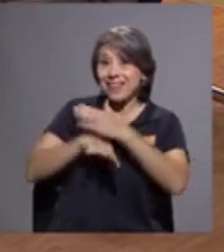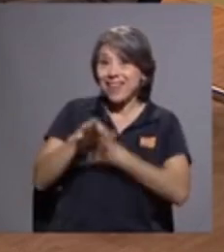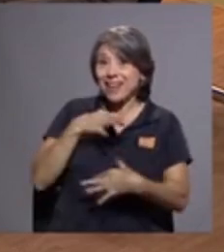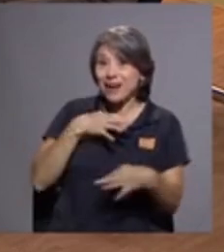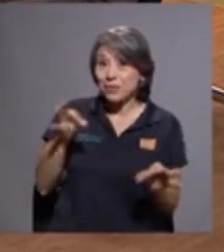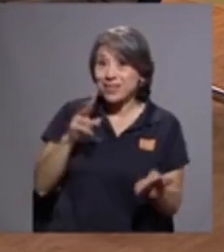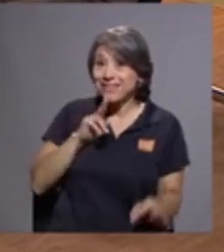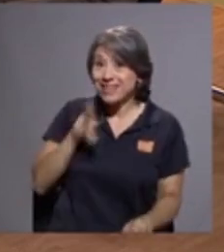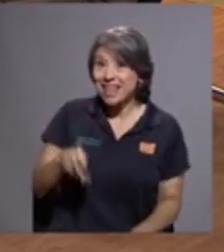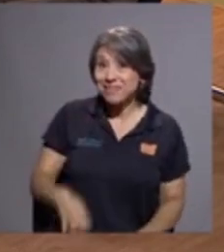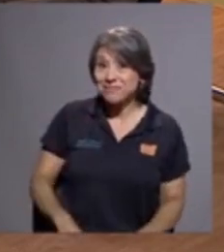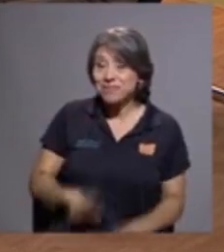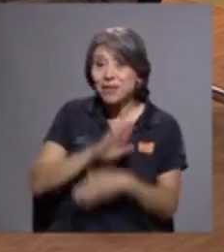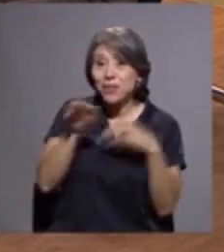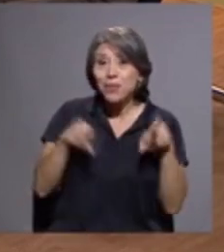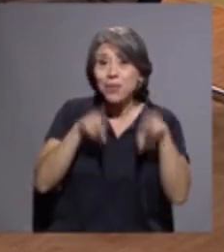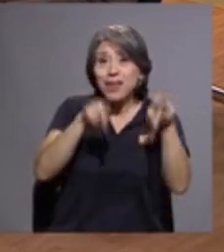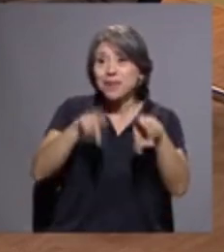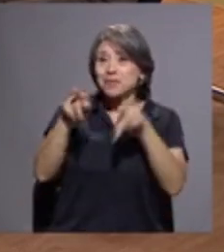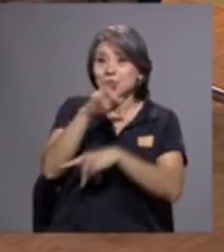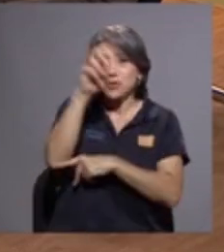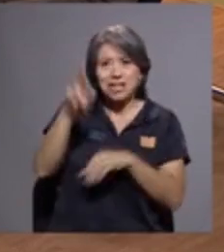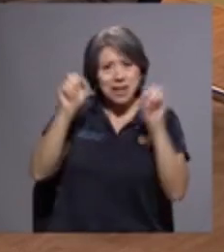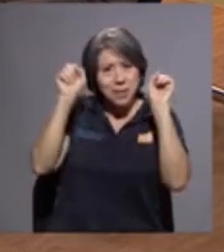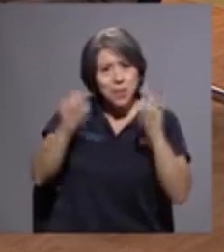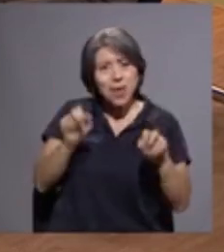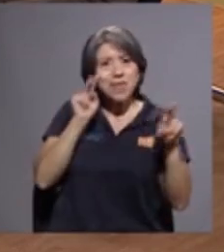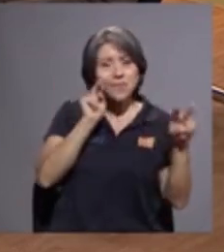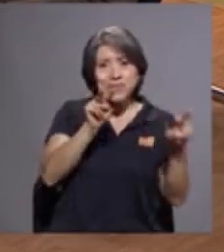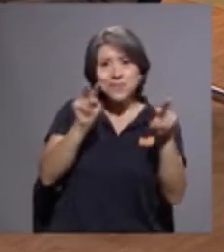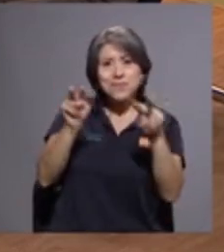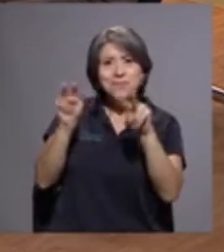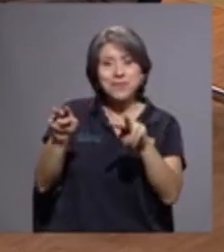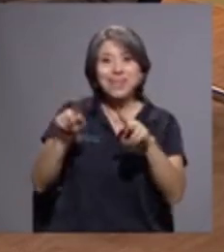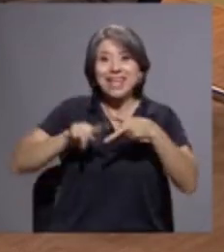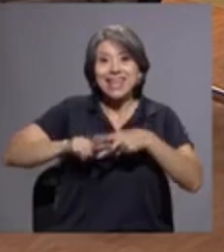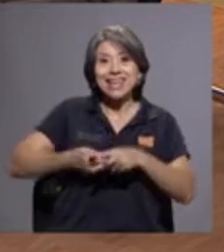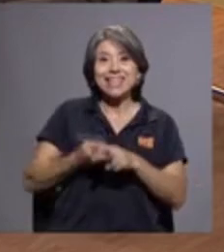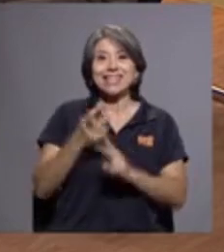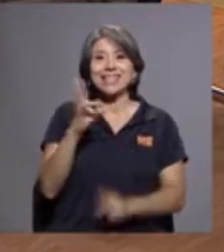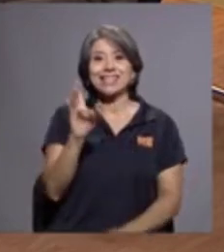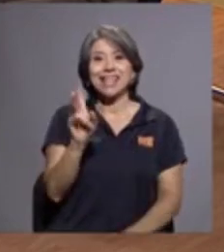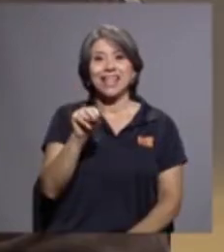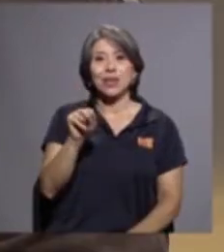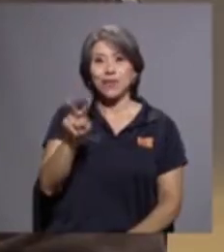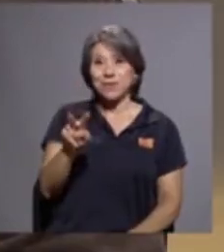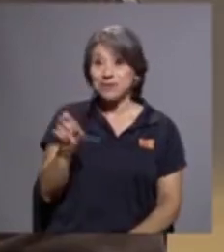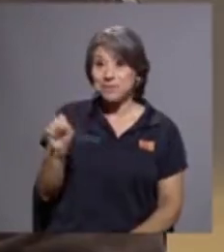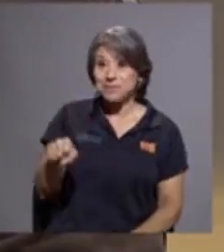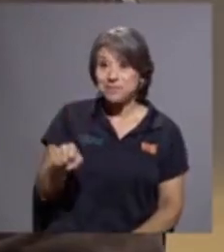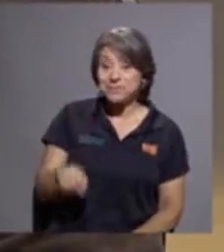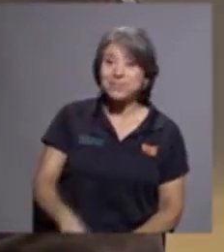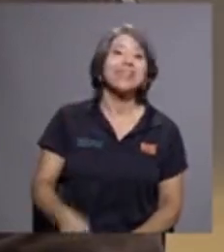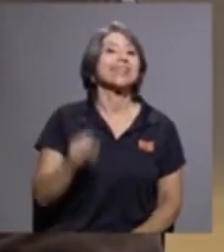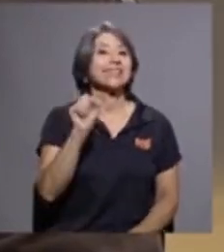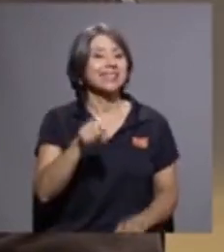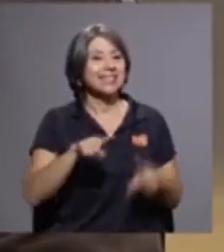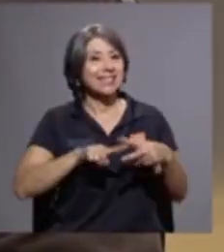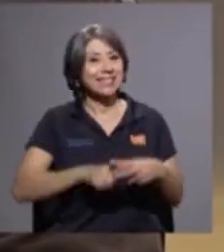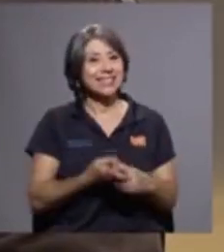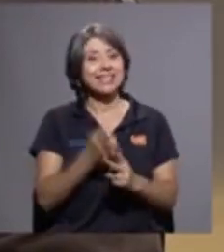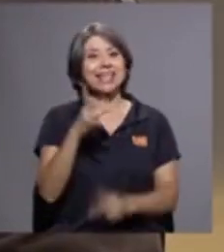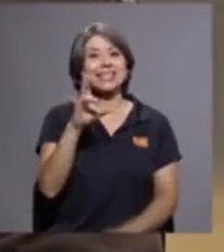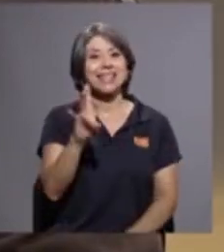¿verdad? Sí. Que está abierta para toda la población costarricense para que la vaya a disfrutar y que inicia el 7 de noviembre. Sí, inicia el 7 de